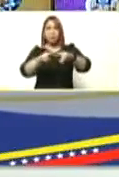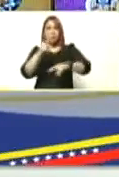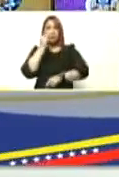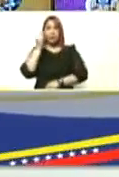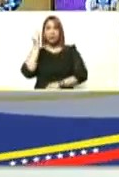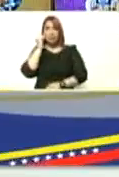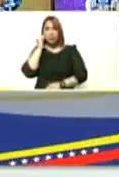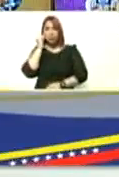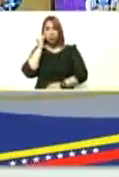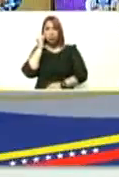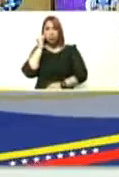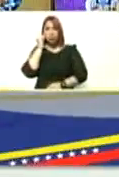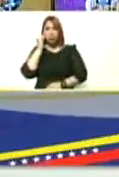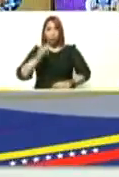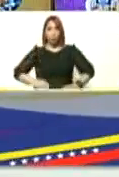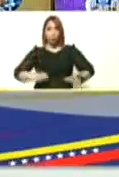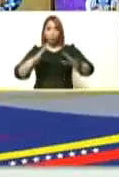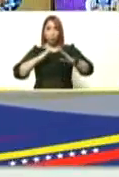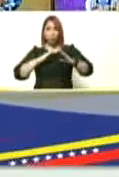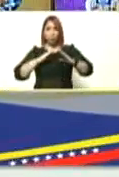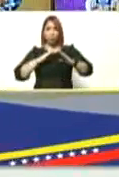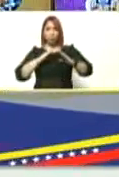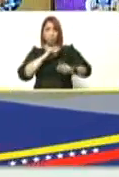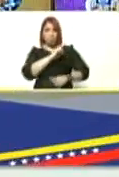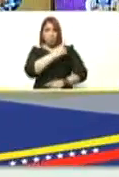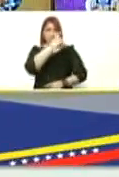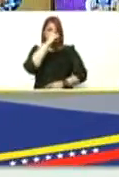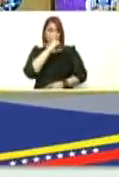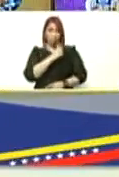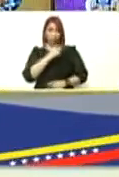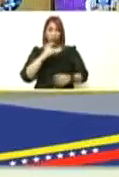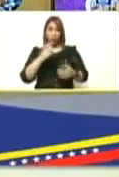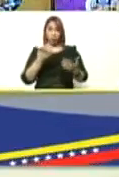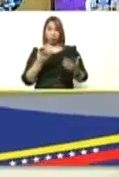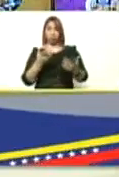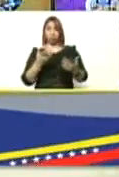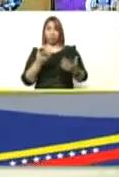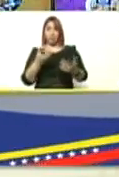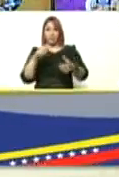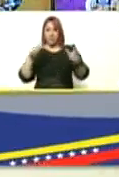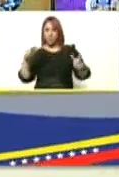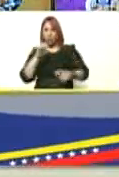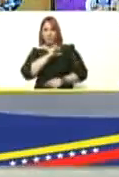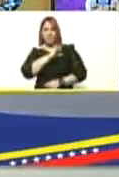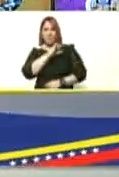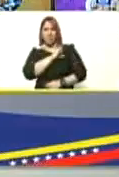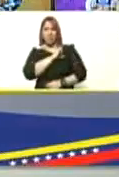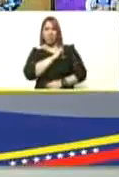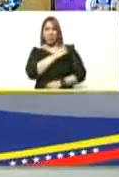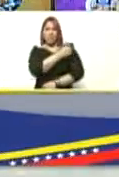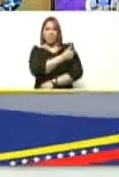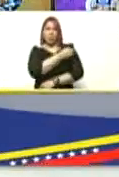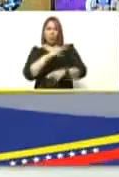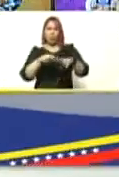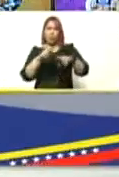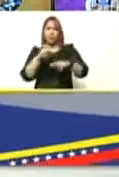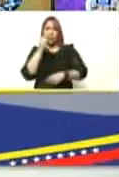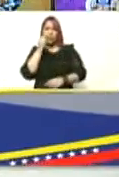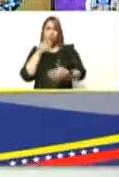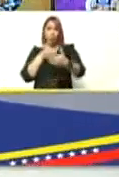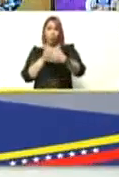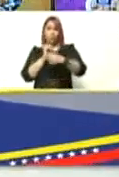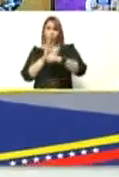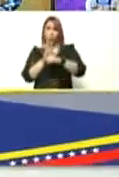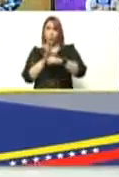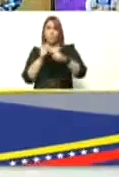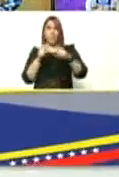proteger a los seres humanos desde la primera edad porque hay gente que le da miedo vacunar a sus niños y niñas contra el coronavirus pero